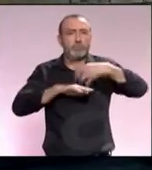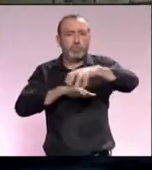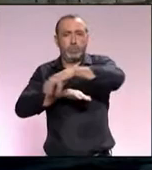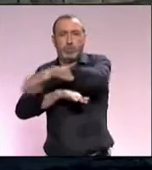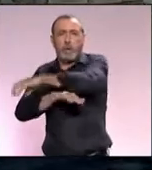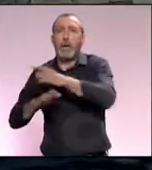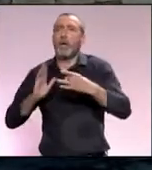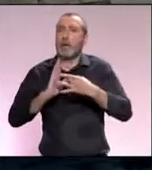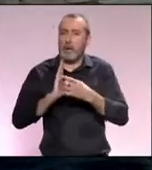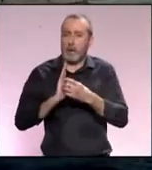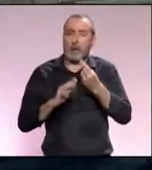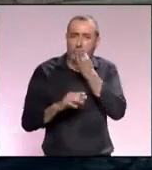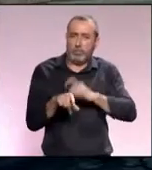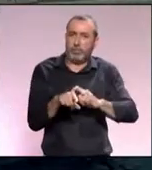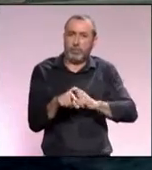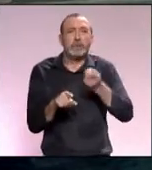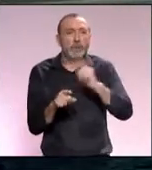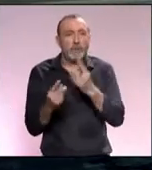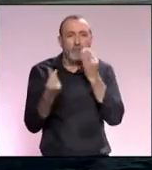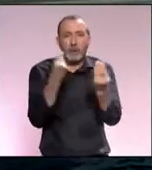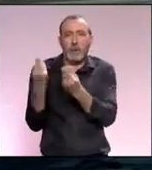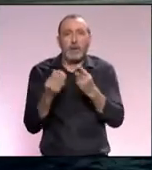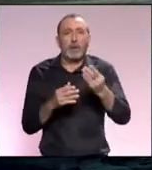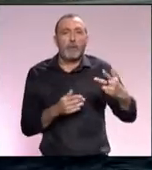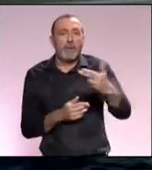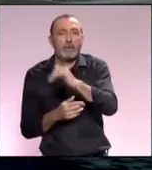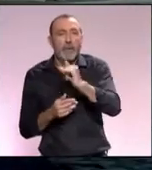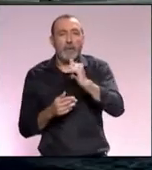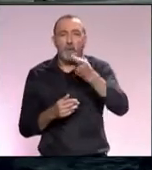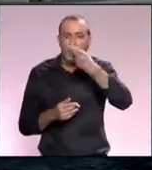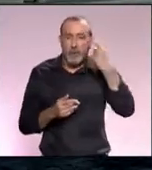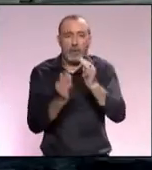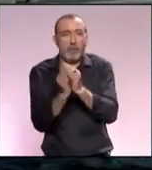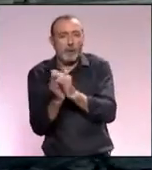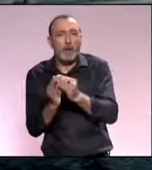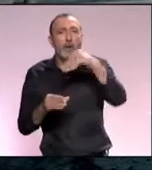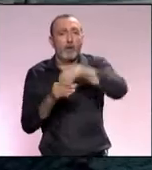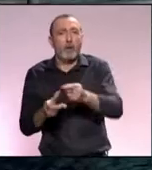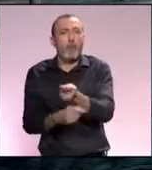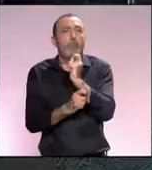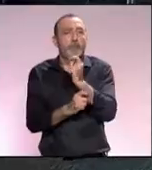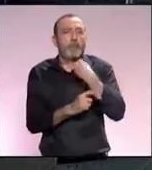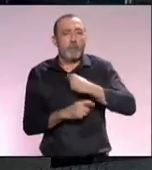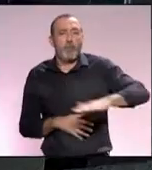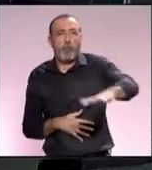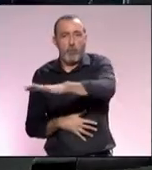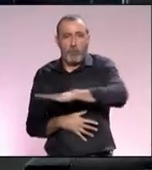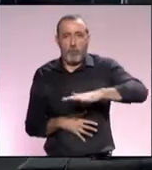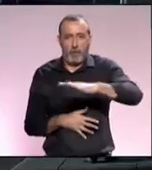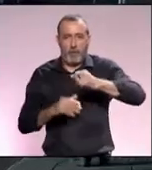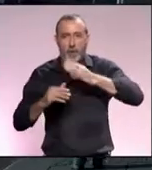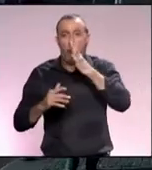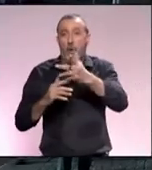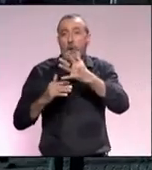restaurantes y gastronomía de calidad. Las delicias culinarias a base de platos de pescado y marisco se pescan en el propio litoral de Gotemburgo conocido